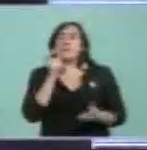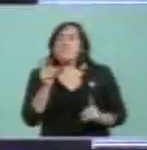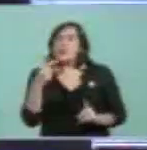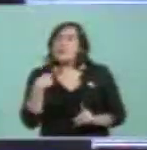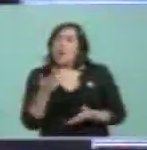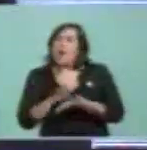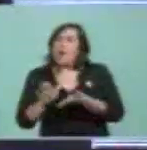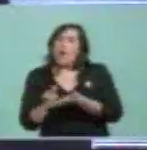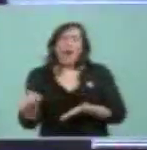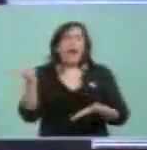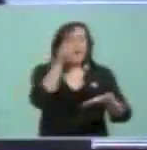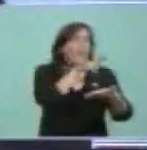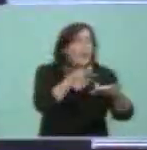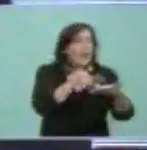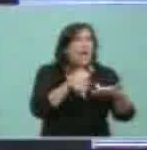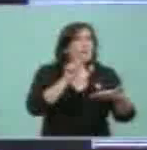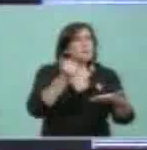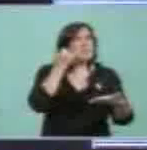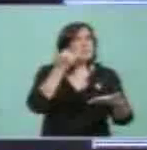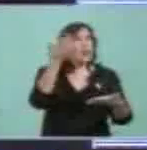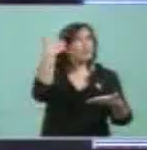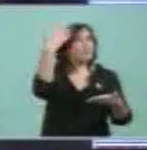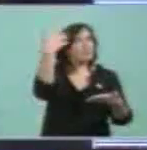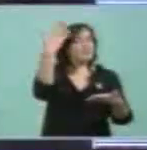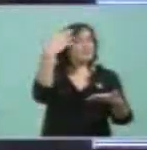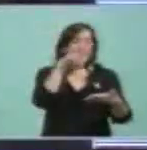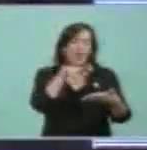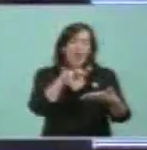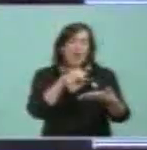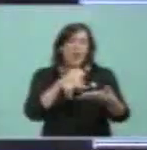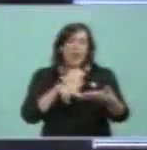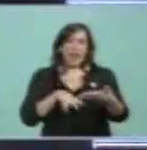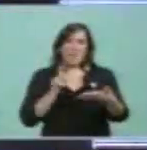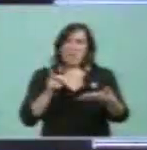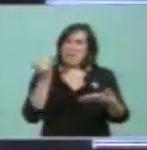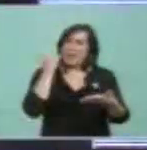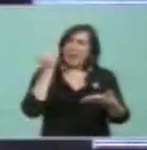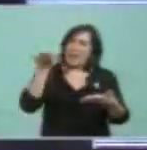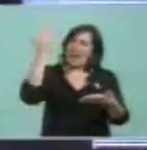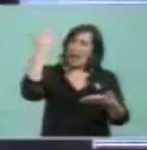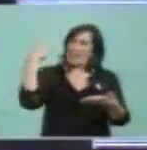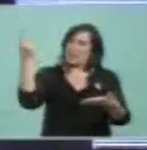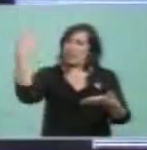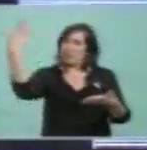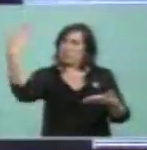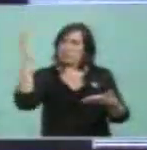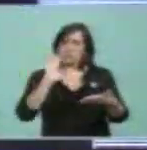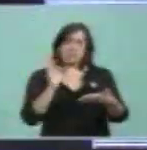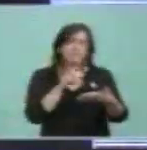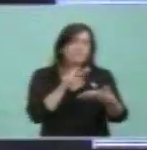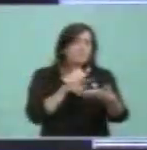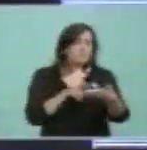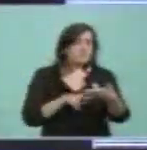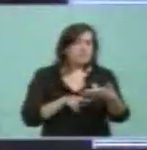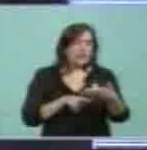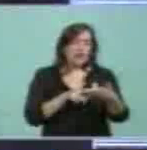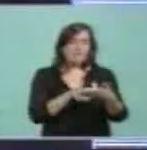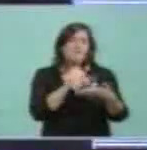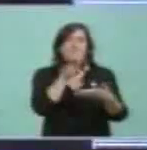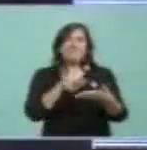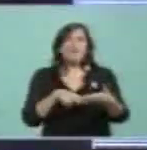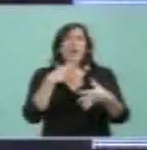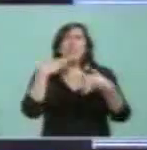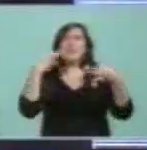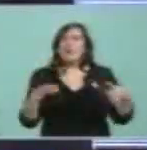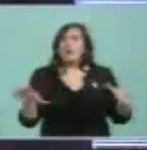discurso cuya definición más exacta es cuando